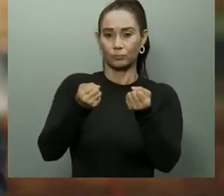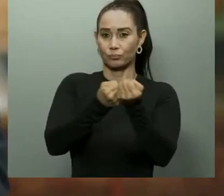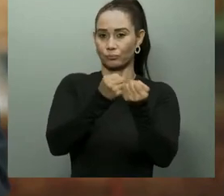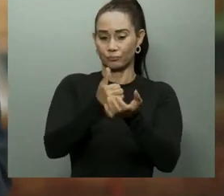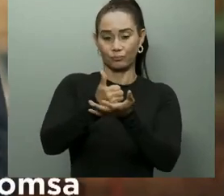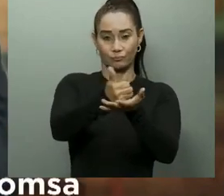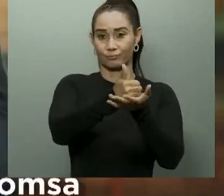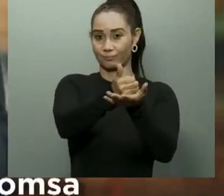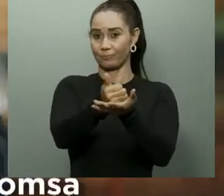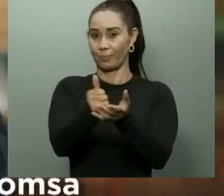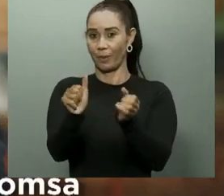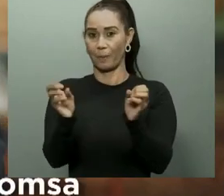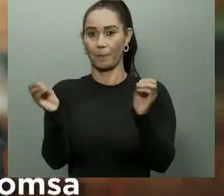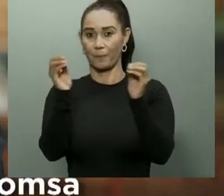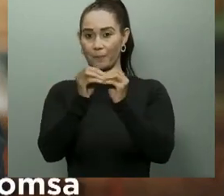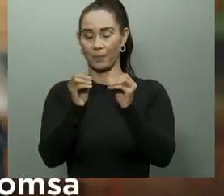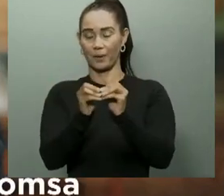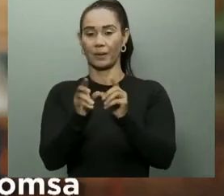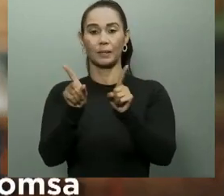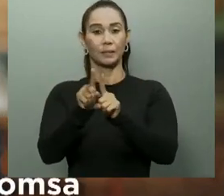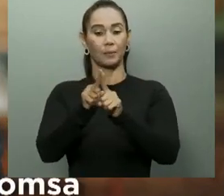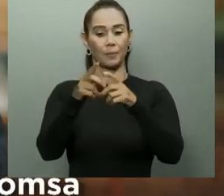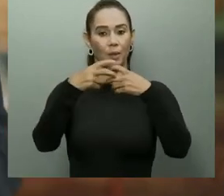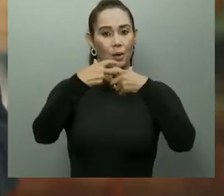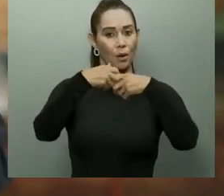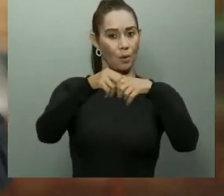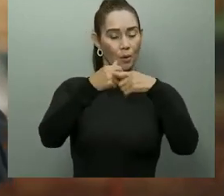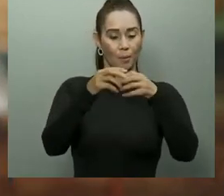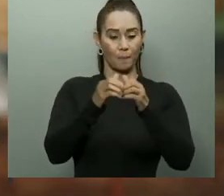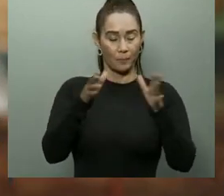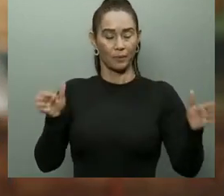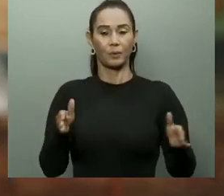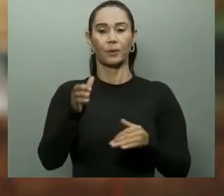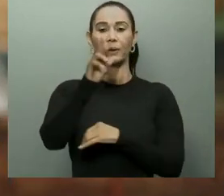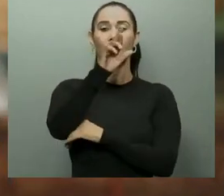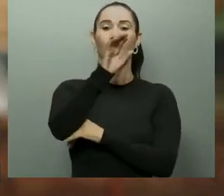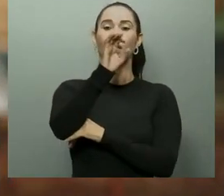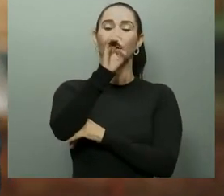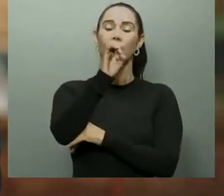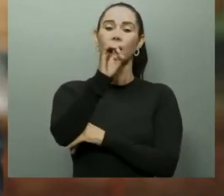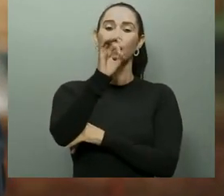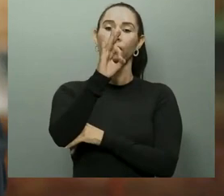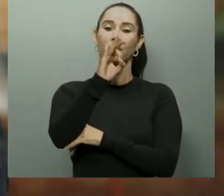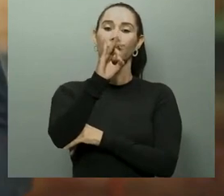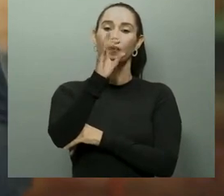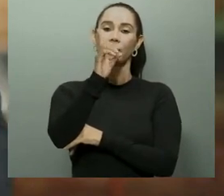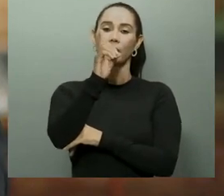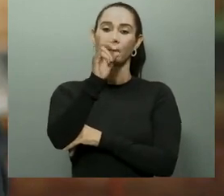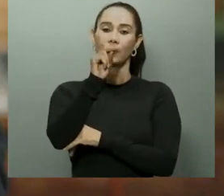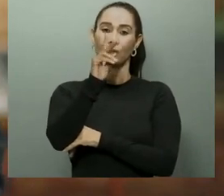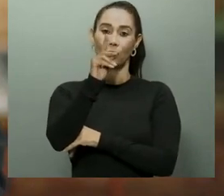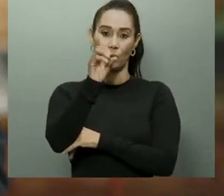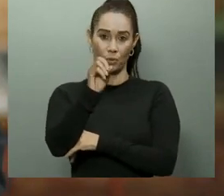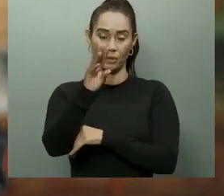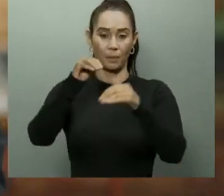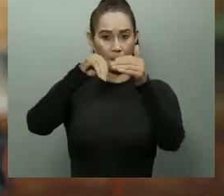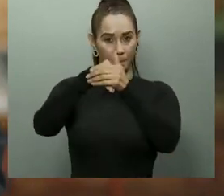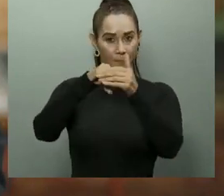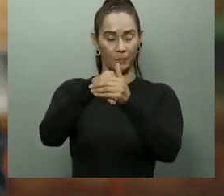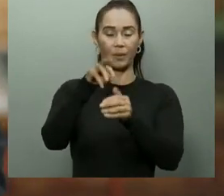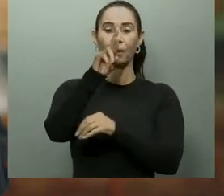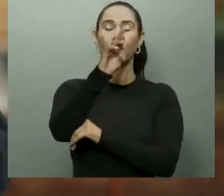mismos recursos, o que empresas públicas como Refidonza o el Banco de Reservas hayan tenido más beneficios.